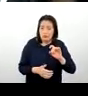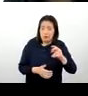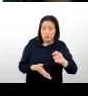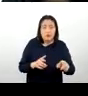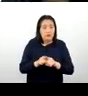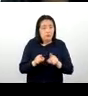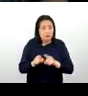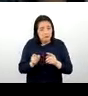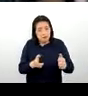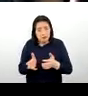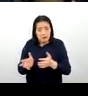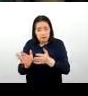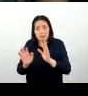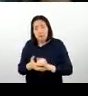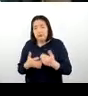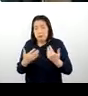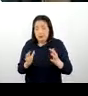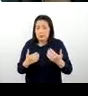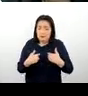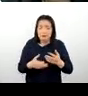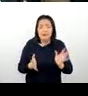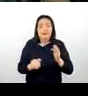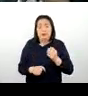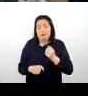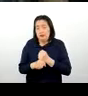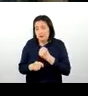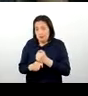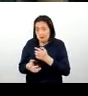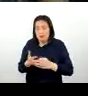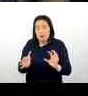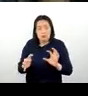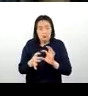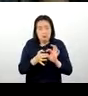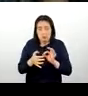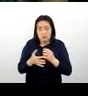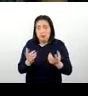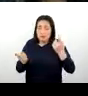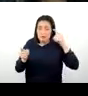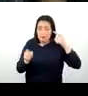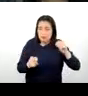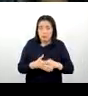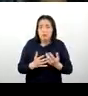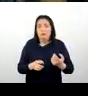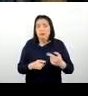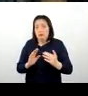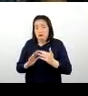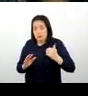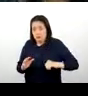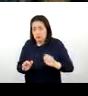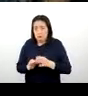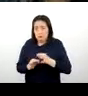corredor, prácticamente, que ya se tendría que venir trabajando en articulación y alianza con las municipalidades